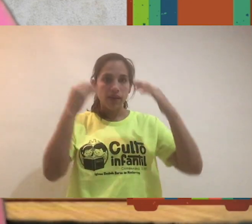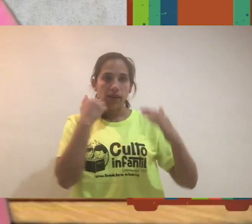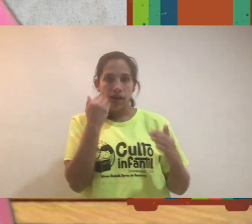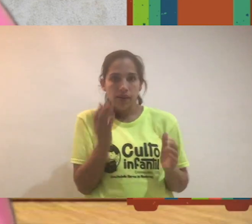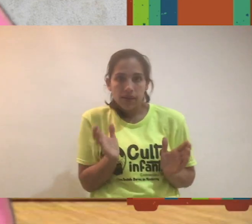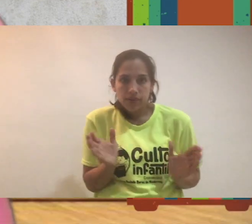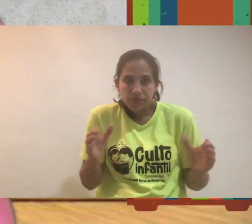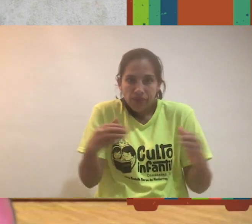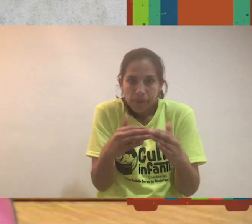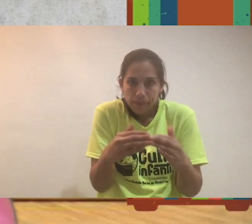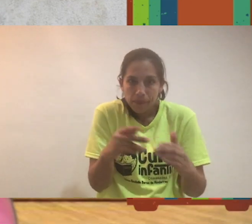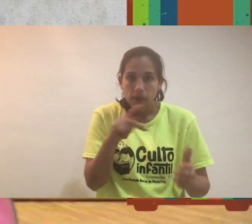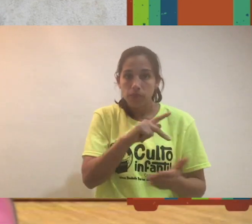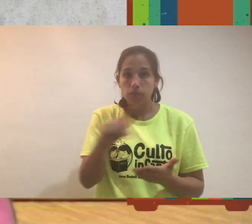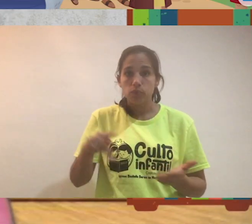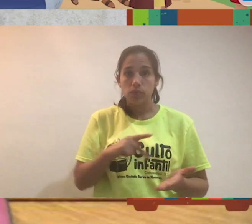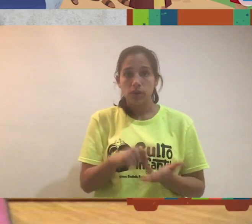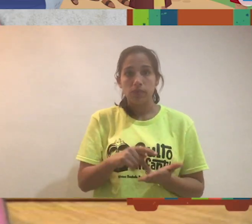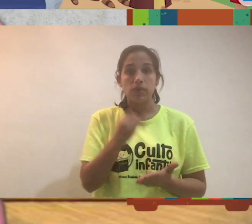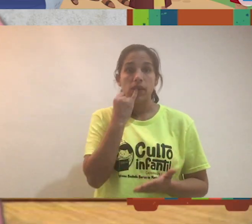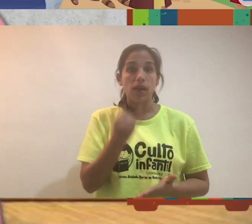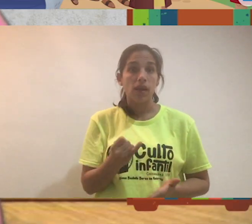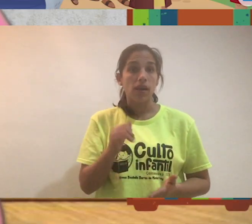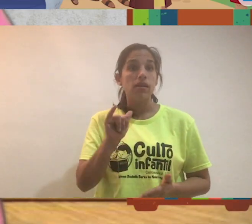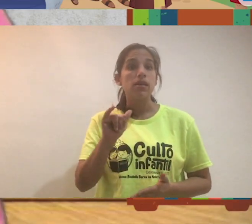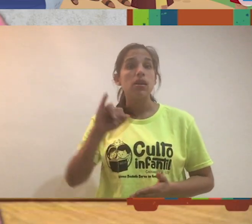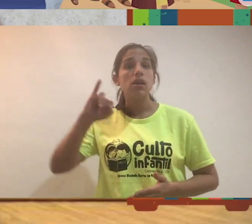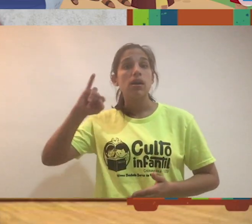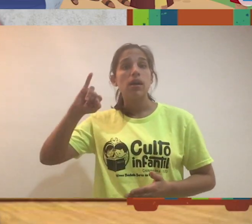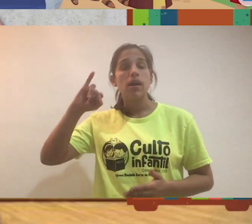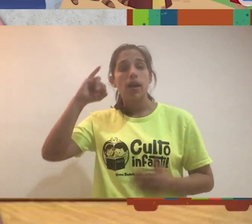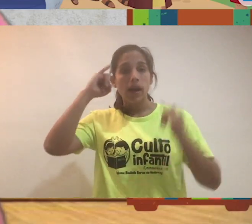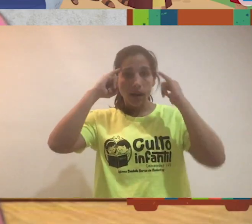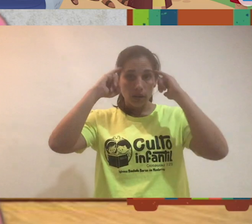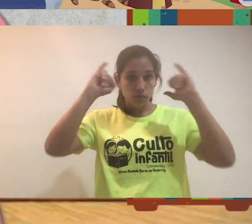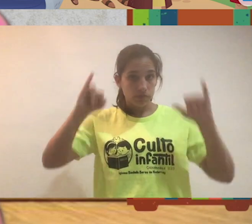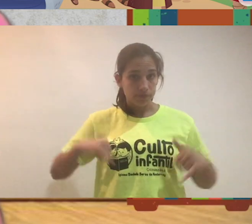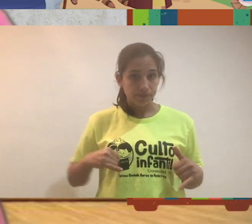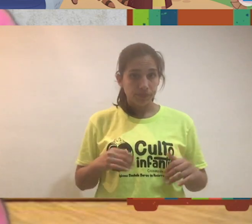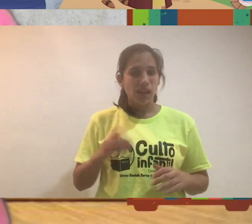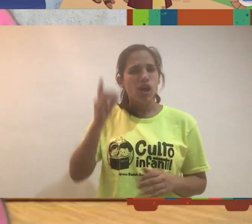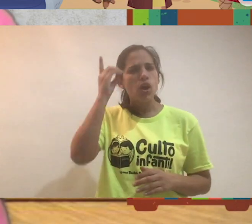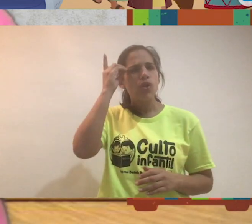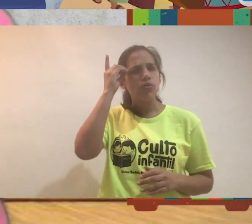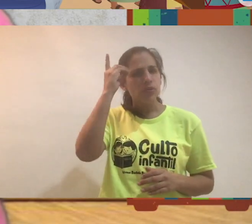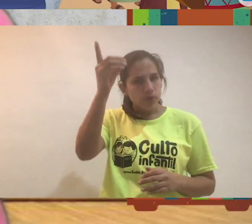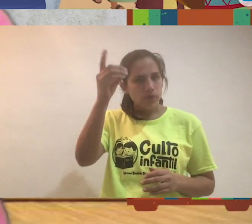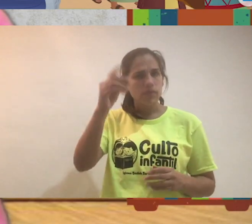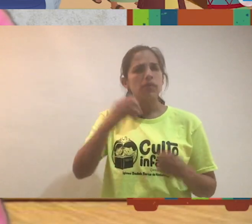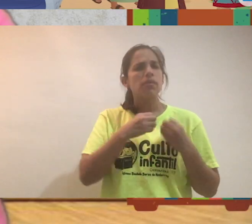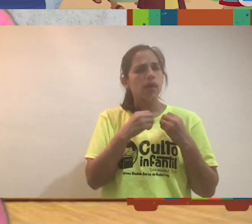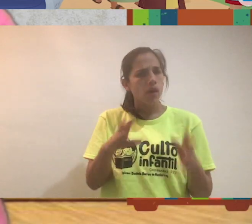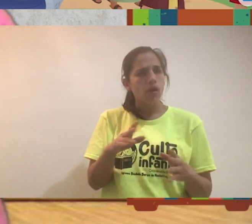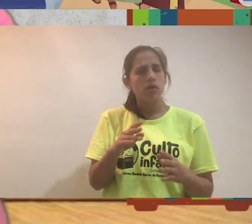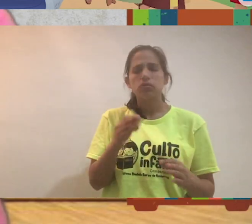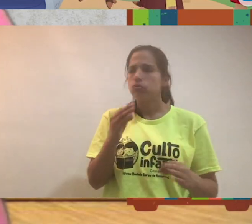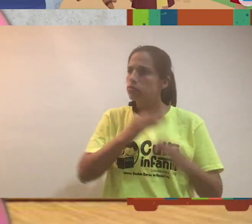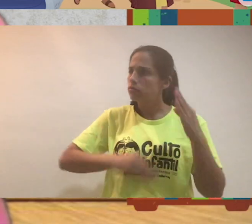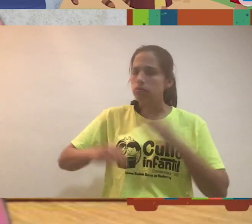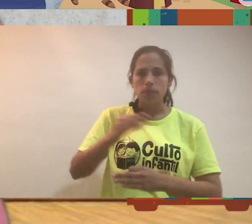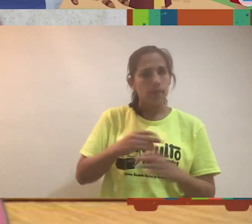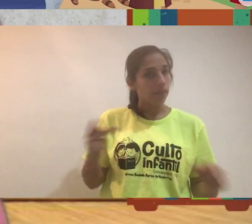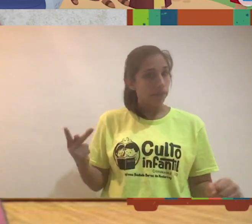Jerusalén. ¿Y sabes una cosa, Paz? ¿Qué cosa? Dios permitió que todo esto